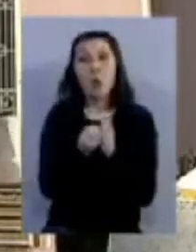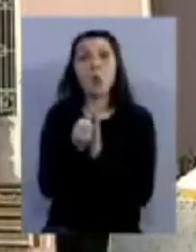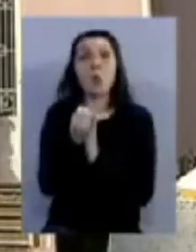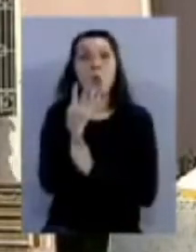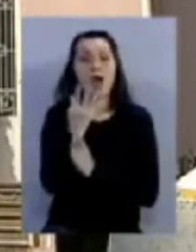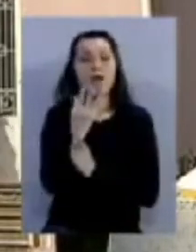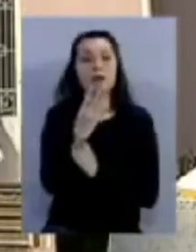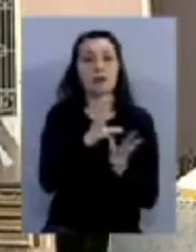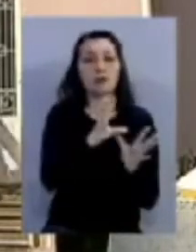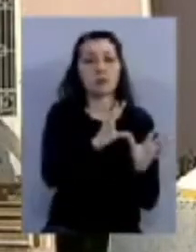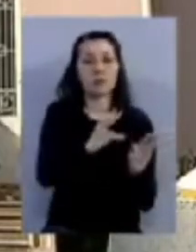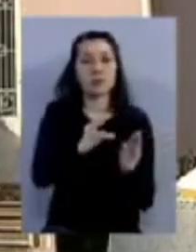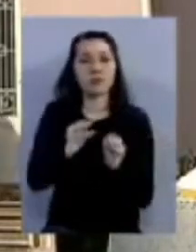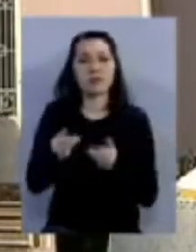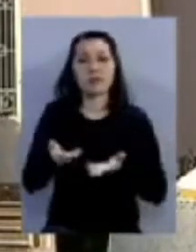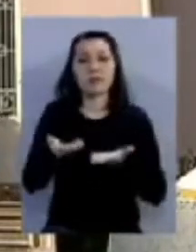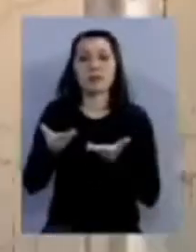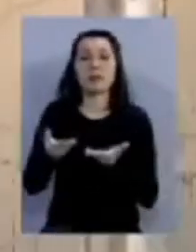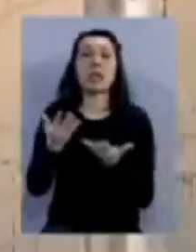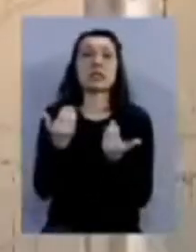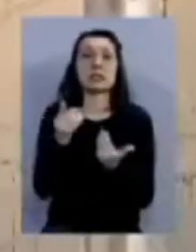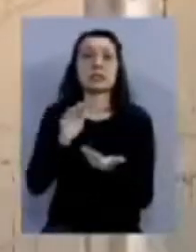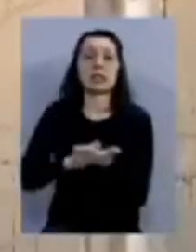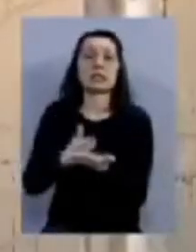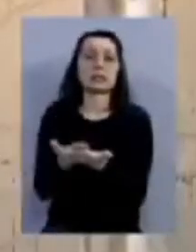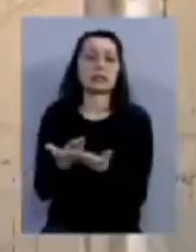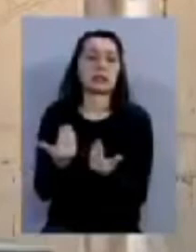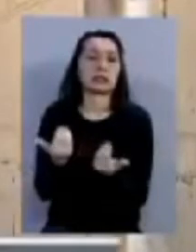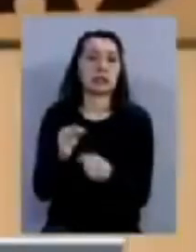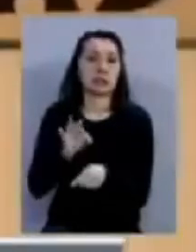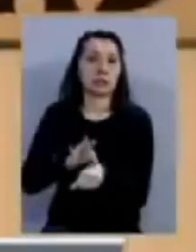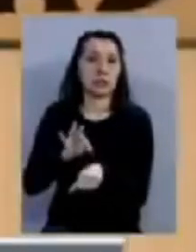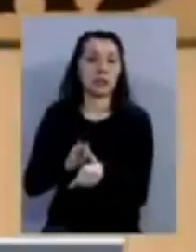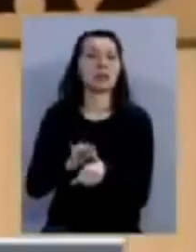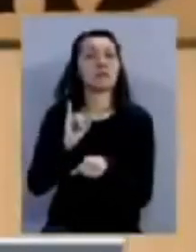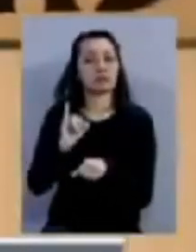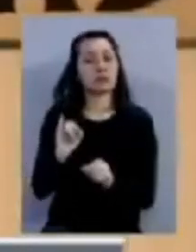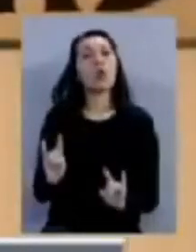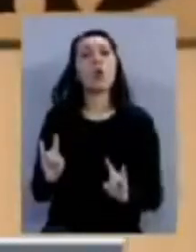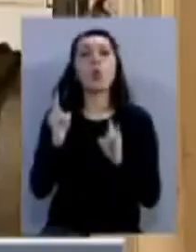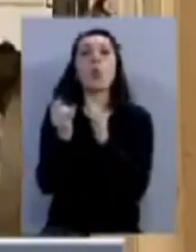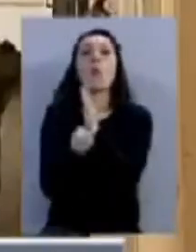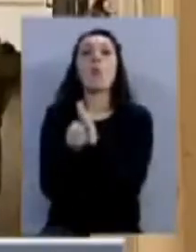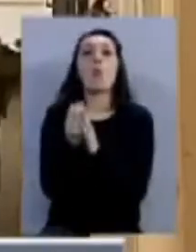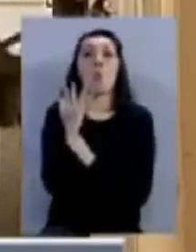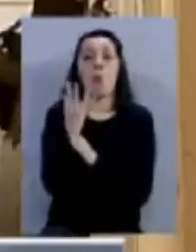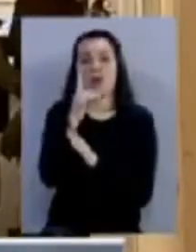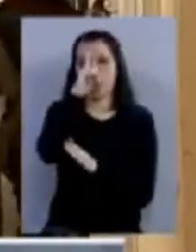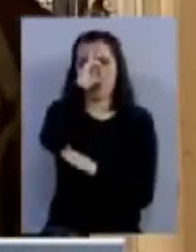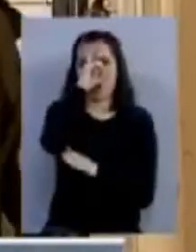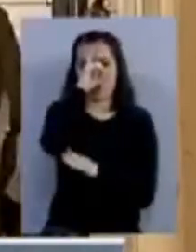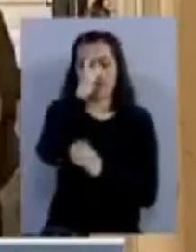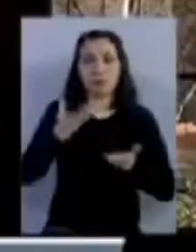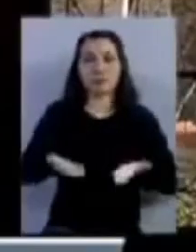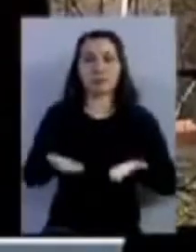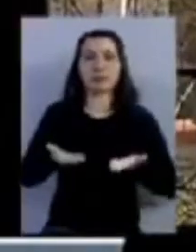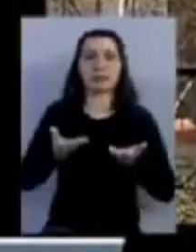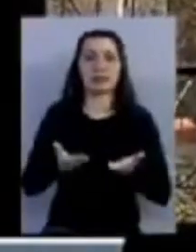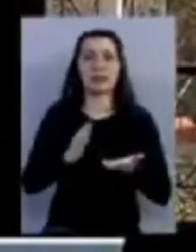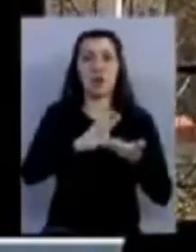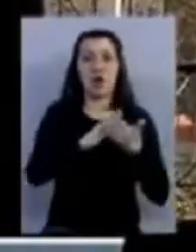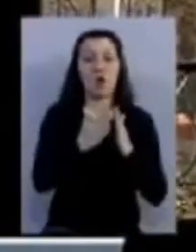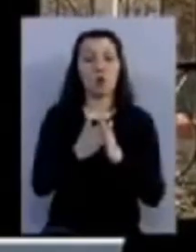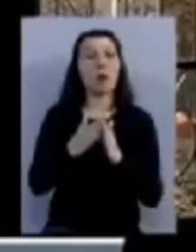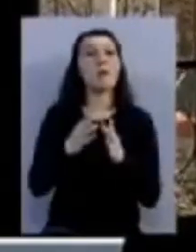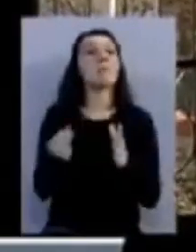responder a las necesidades actuales de salud. Sí, se construirá un nuevo establecimiento para atender a la comunidad